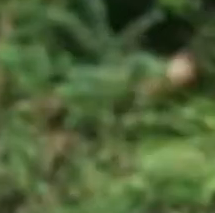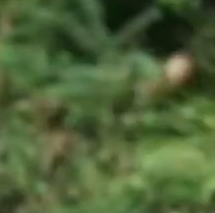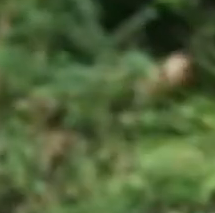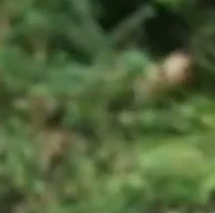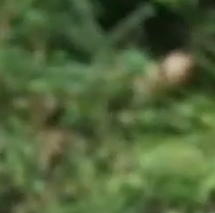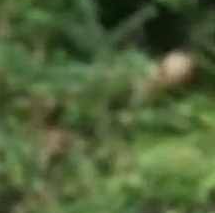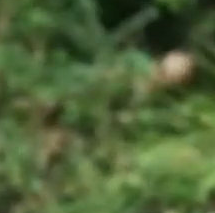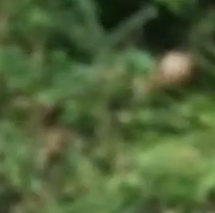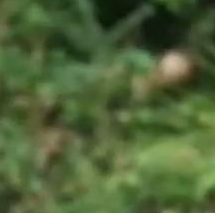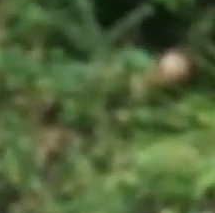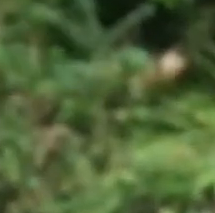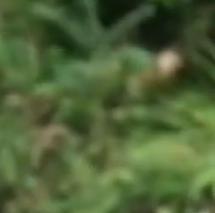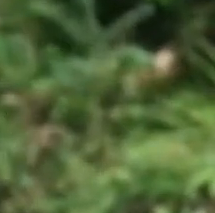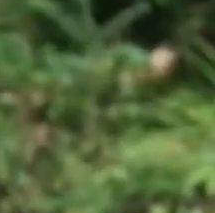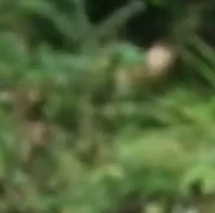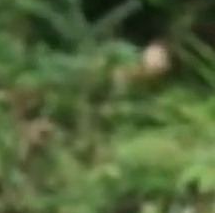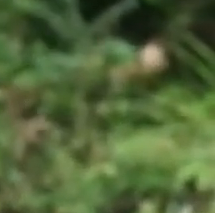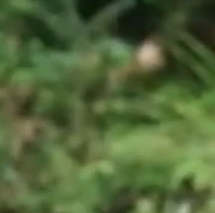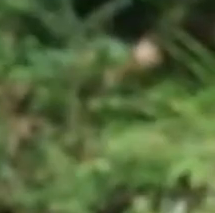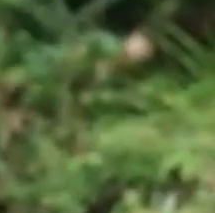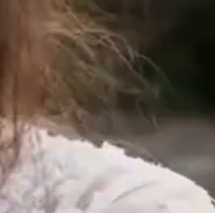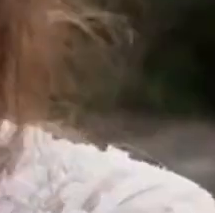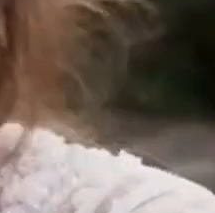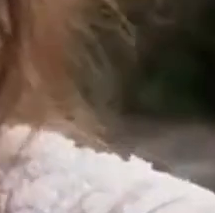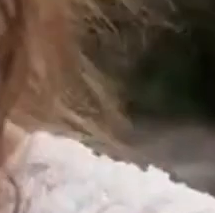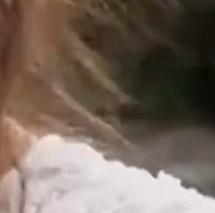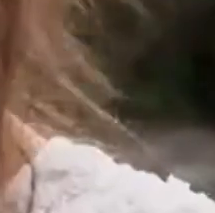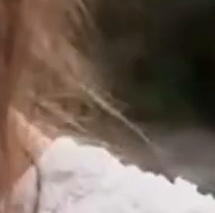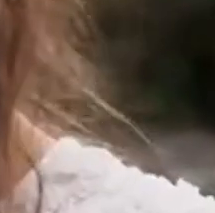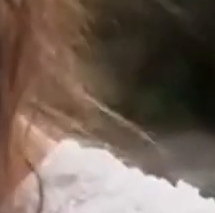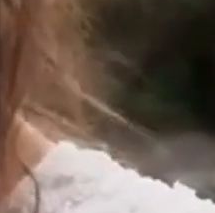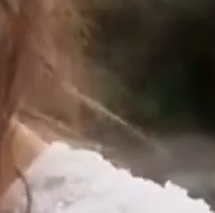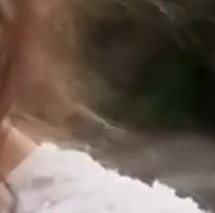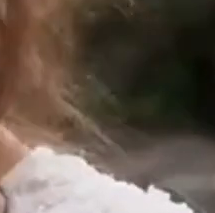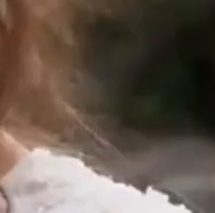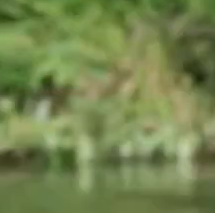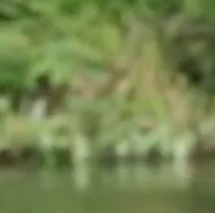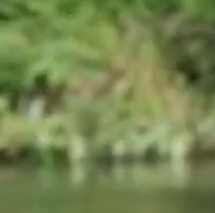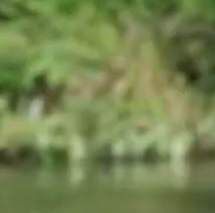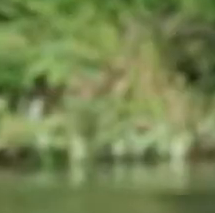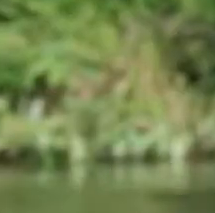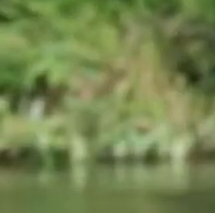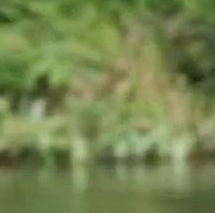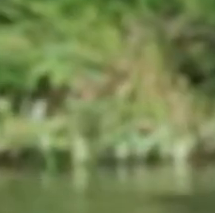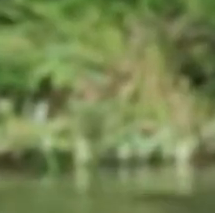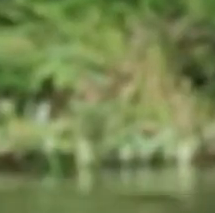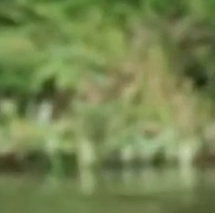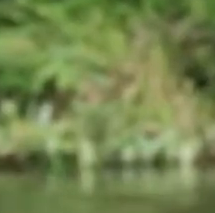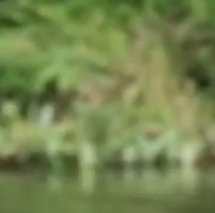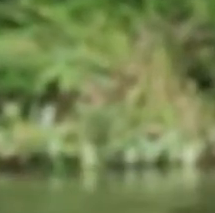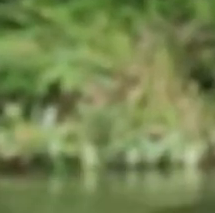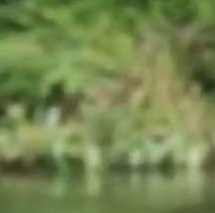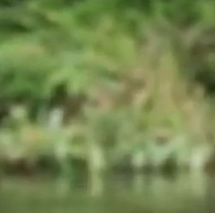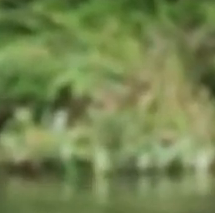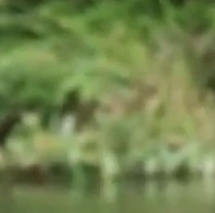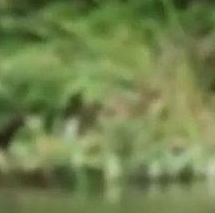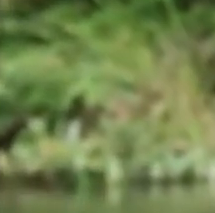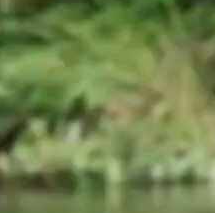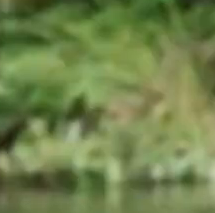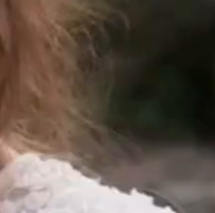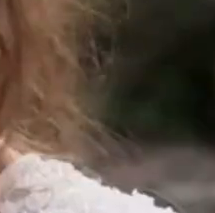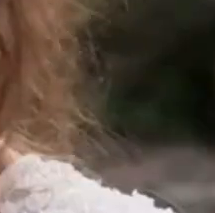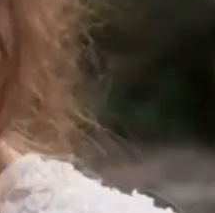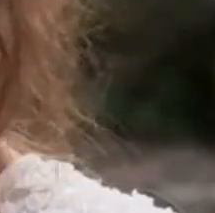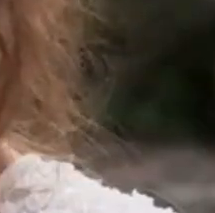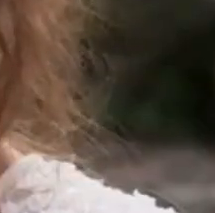¿Y cuál es el problema? ¿Crees que lo importante es el dinero? ¿O un título? De ser así, Darcy se habría enamorado